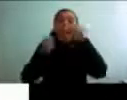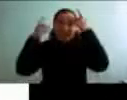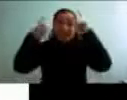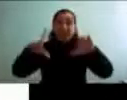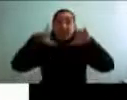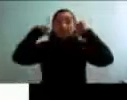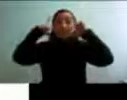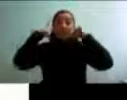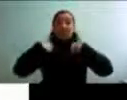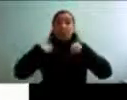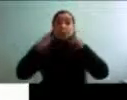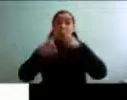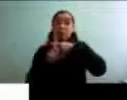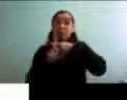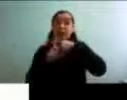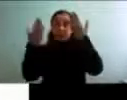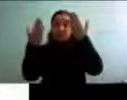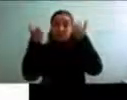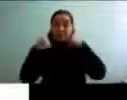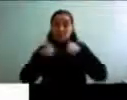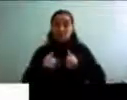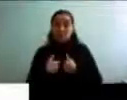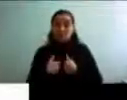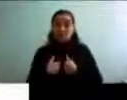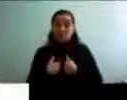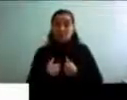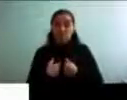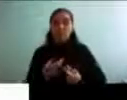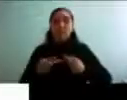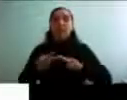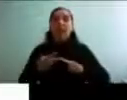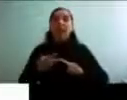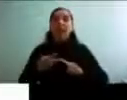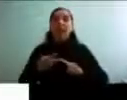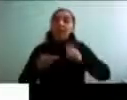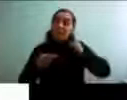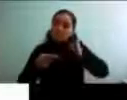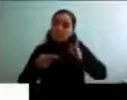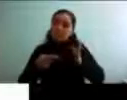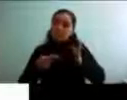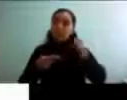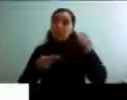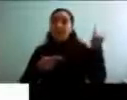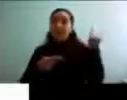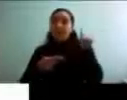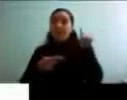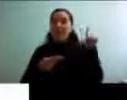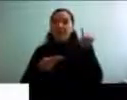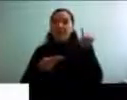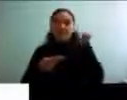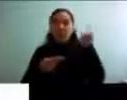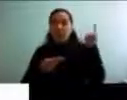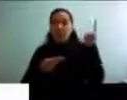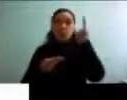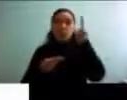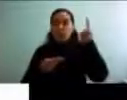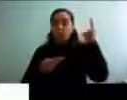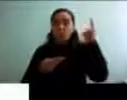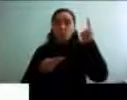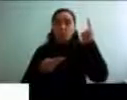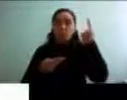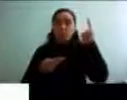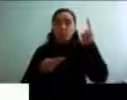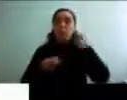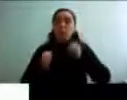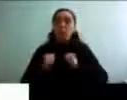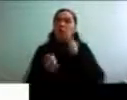uno mismo es reimportante. Conservar la autonomía y entendiendo autonomía por esta capacidad que tenemos de tomar nuestras propias